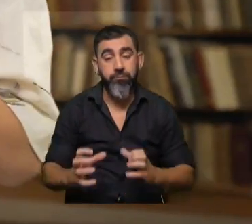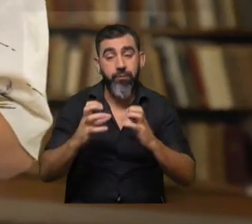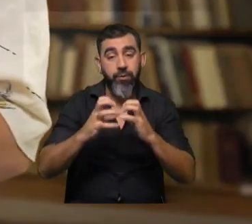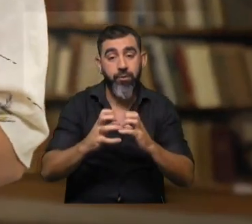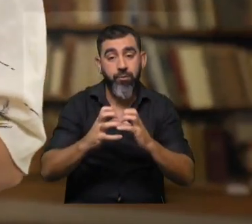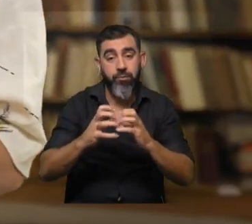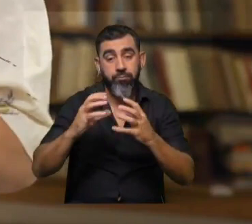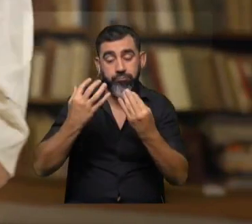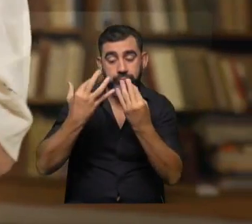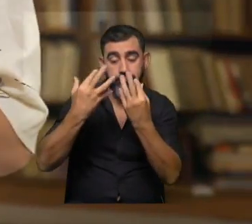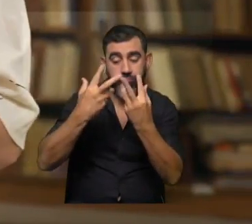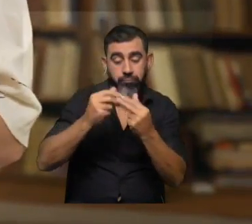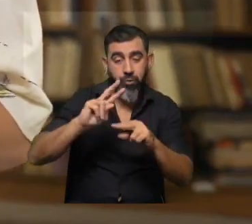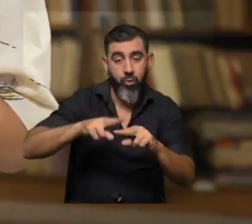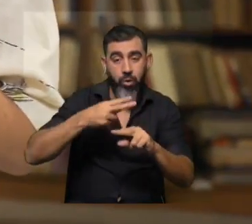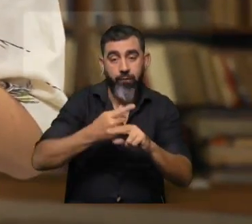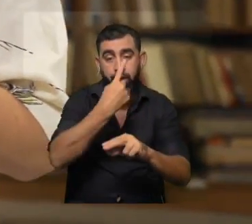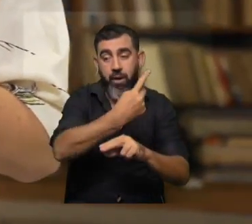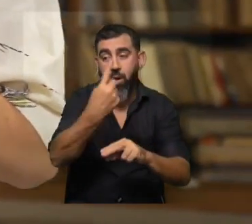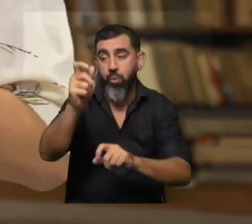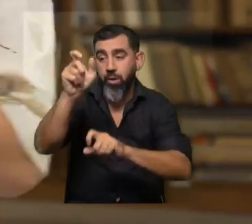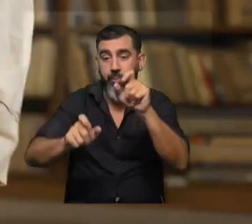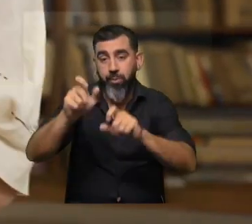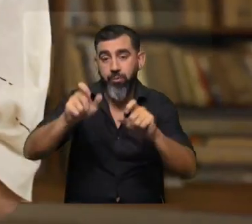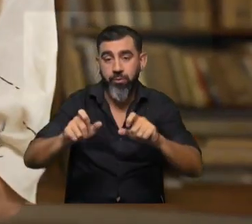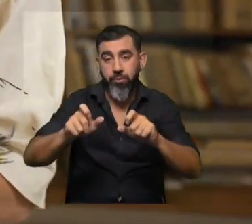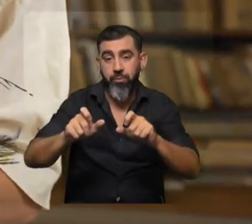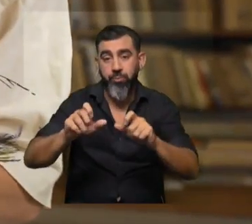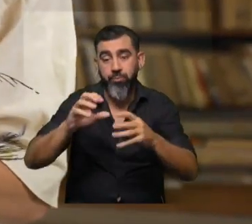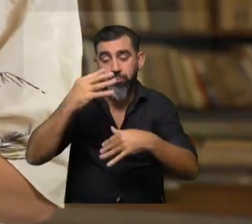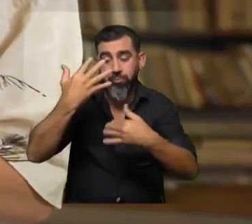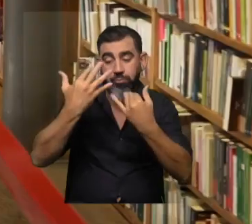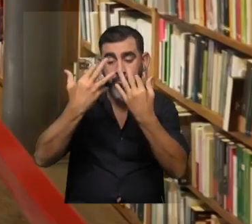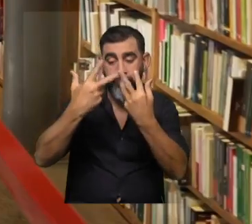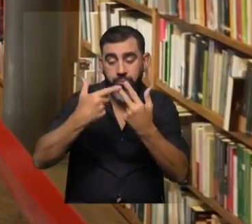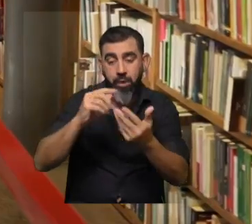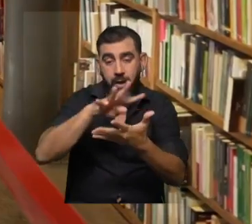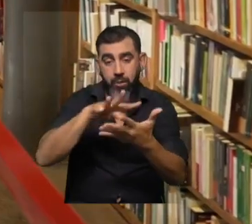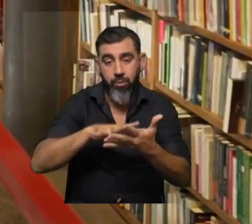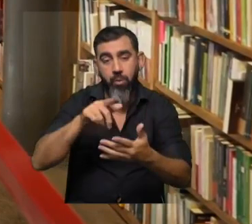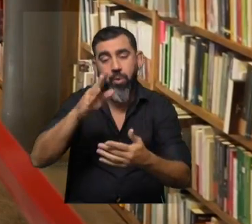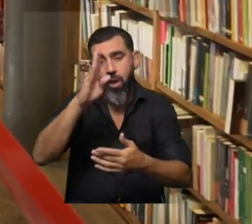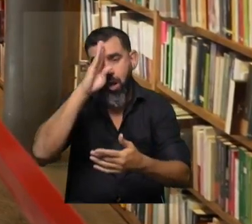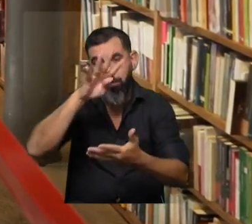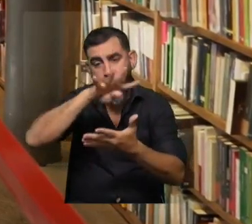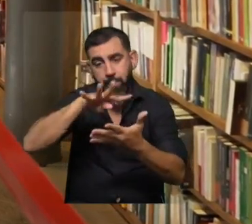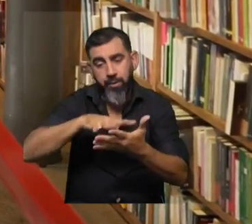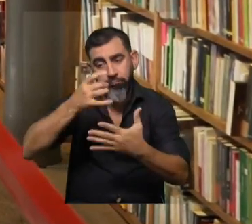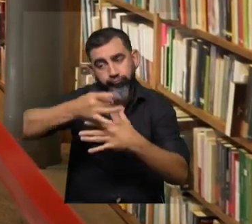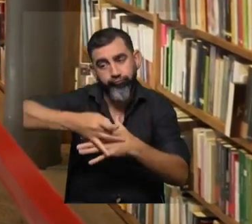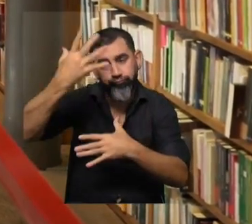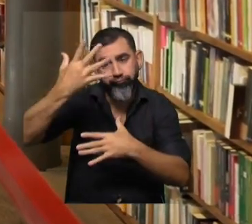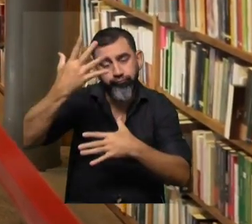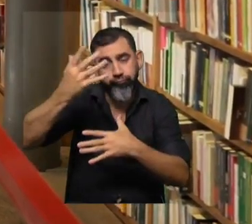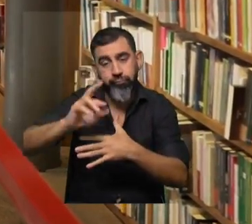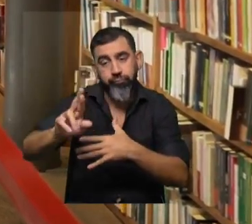tiene que rearmarse en cada lector individualmente para formar un circuito para la lectura. Después que aprendes a leer se especializa y